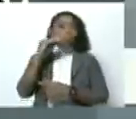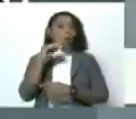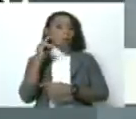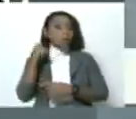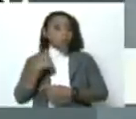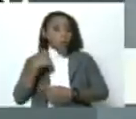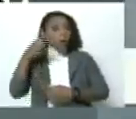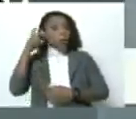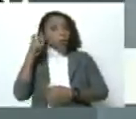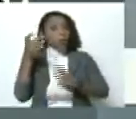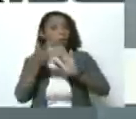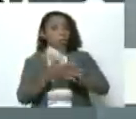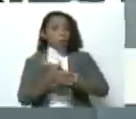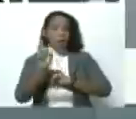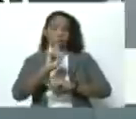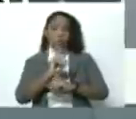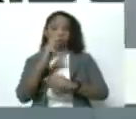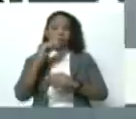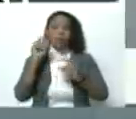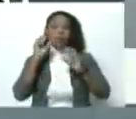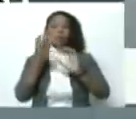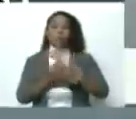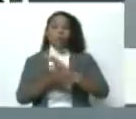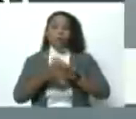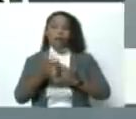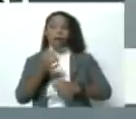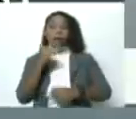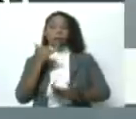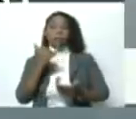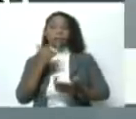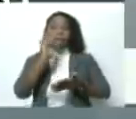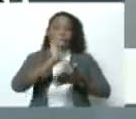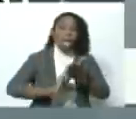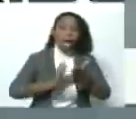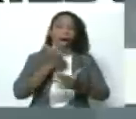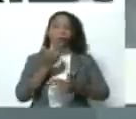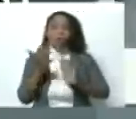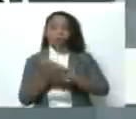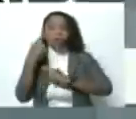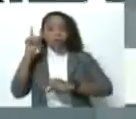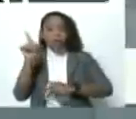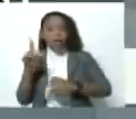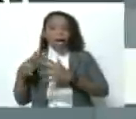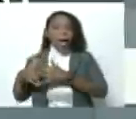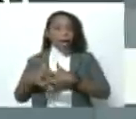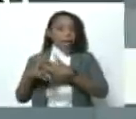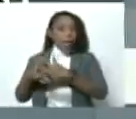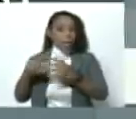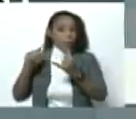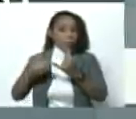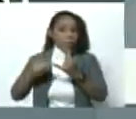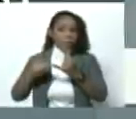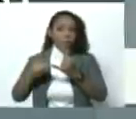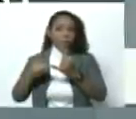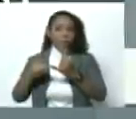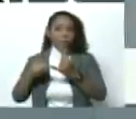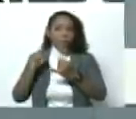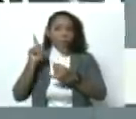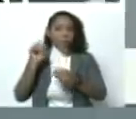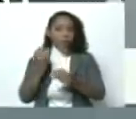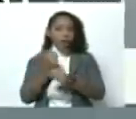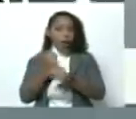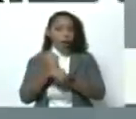escuché no hablan de fraude. O lo que quieren... Están hablando de fraude es precisamente los Estados Unidos, sus operadores,